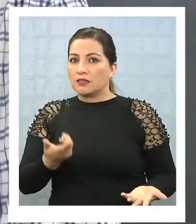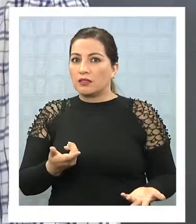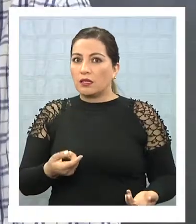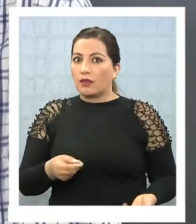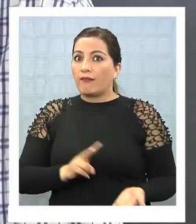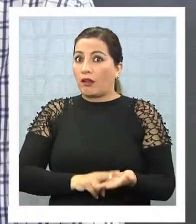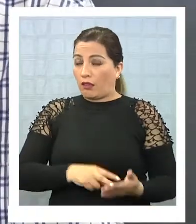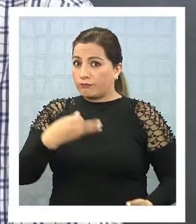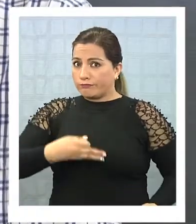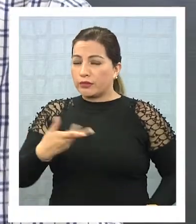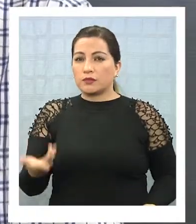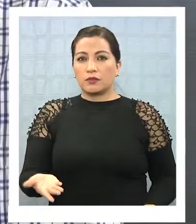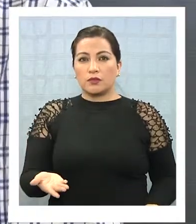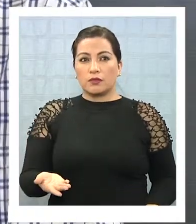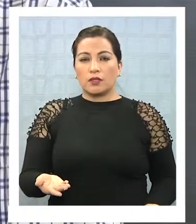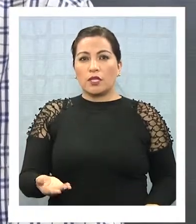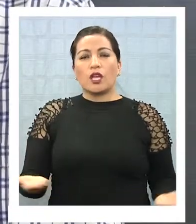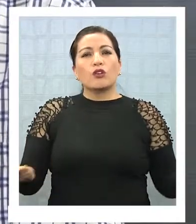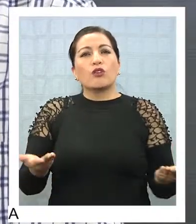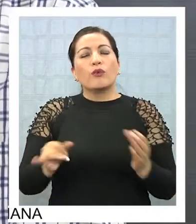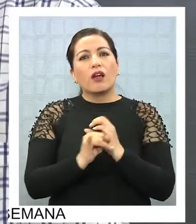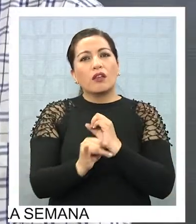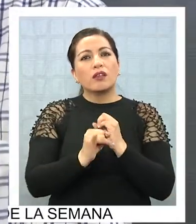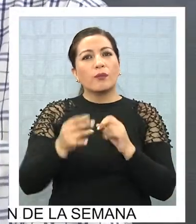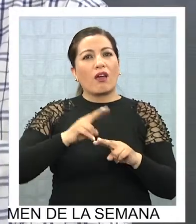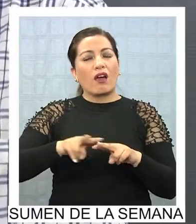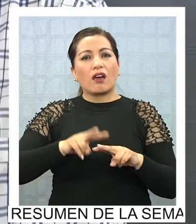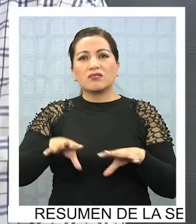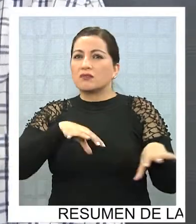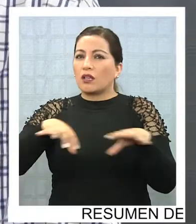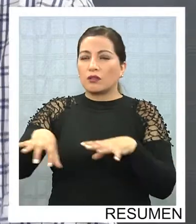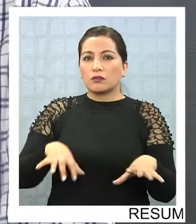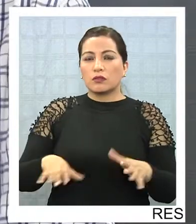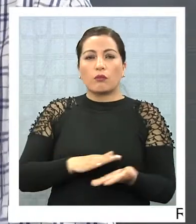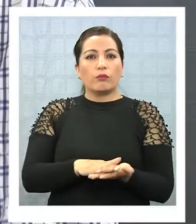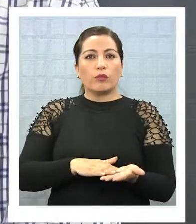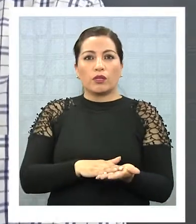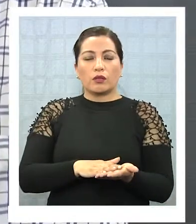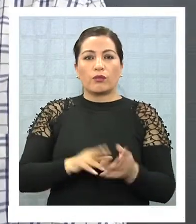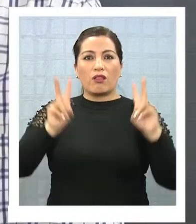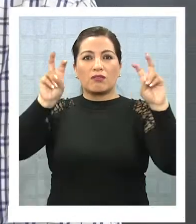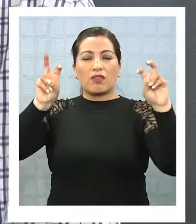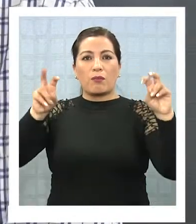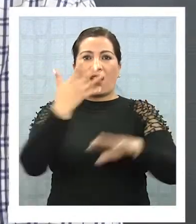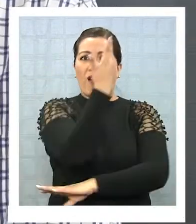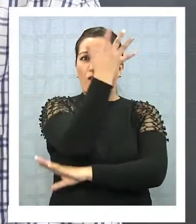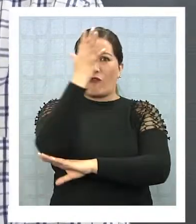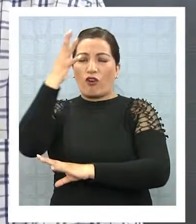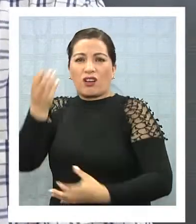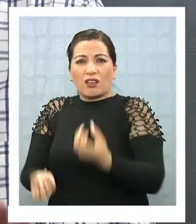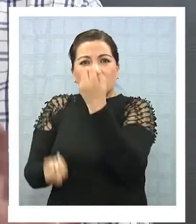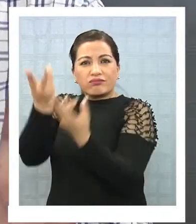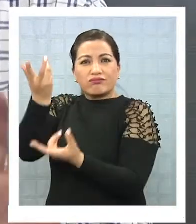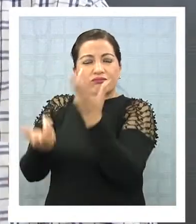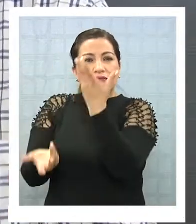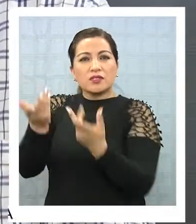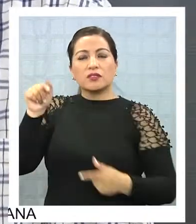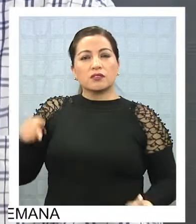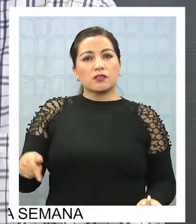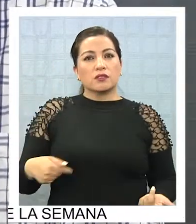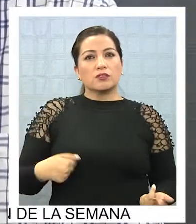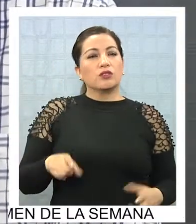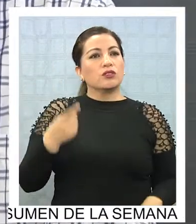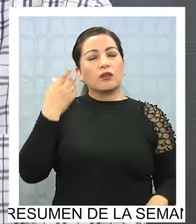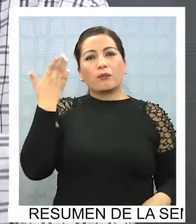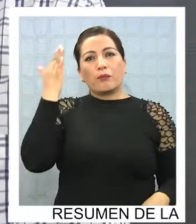es así. ¿Y cómo la UNEMI, digamos, enfrenta todo este tipo de cosas? Por ejemplo, el caso de los incendios nos sorprendieron, yo no recuerdo, digamos, no tengo